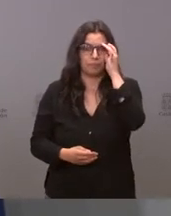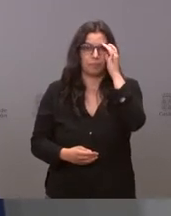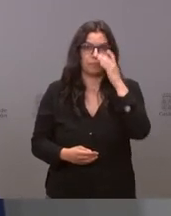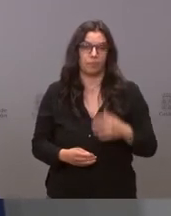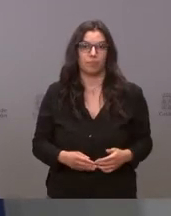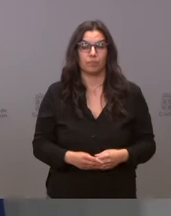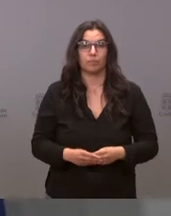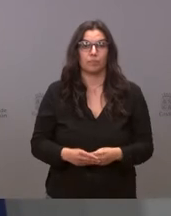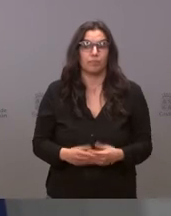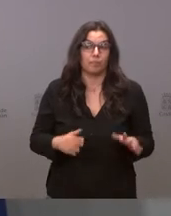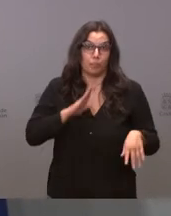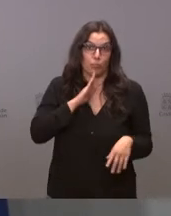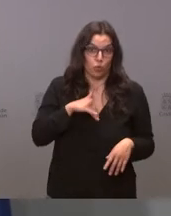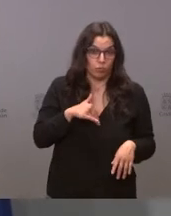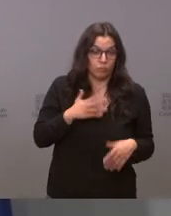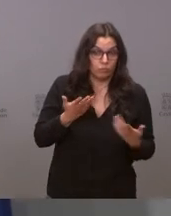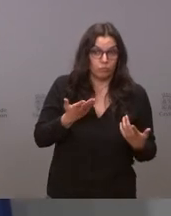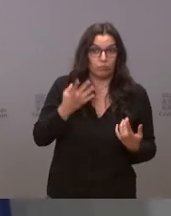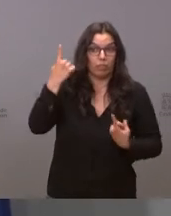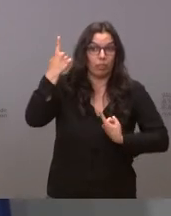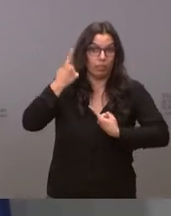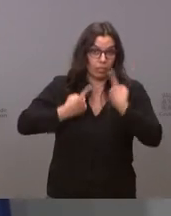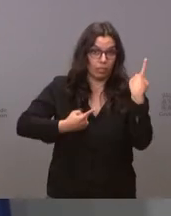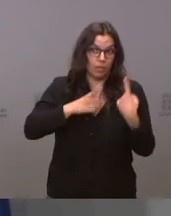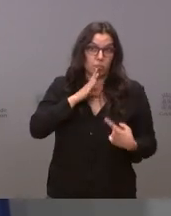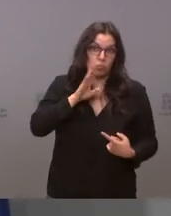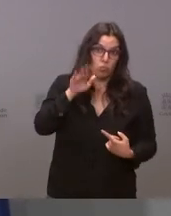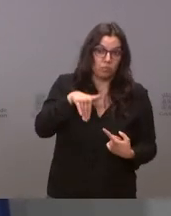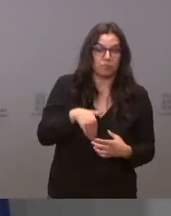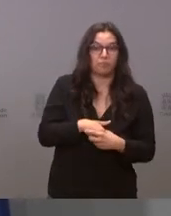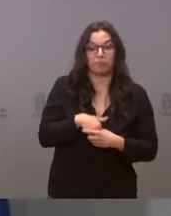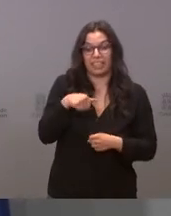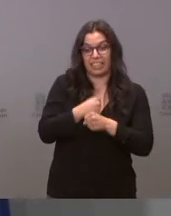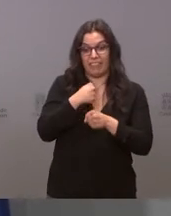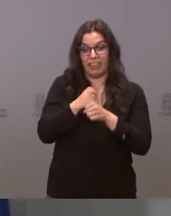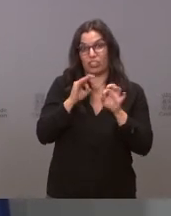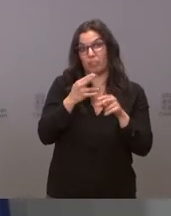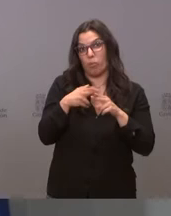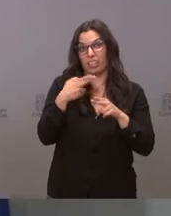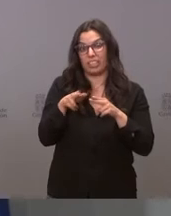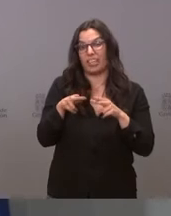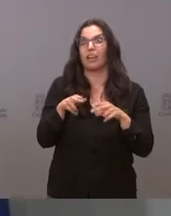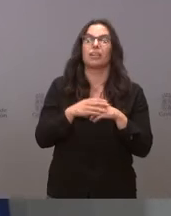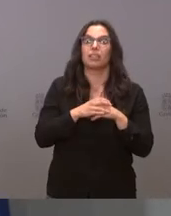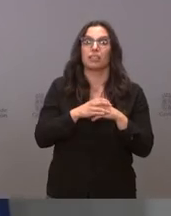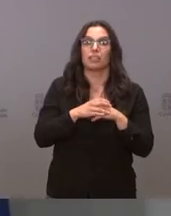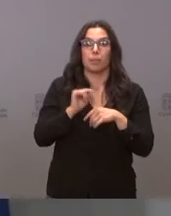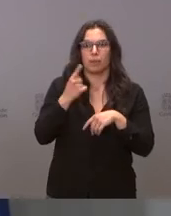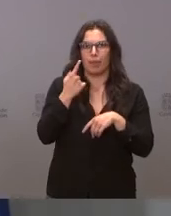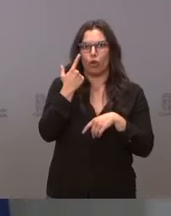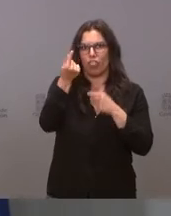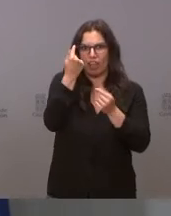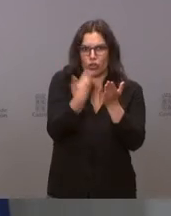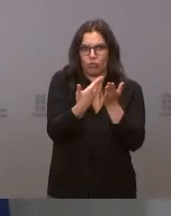sería bueno que alguna vez en este oficio de la política primero pusiéramos los números por delante